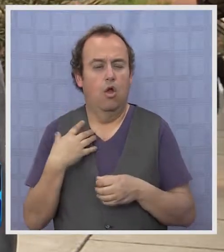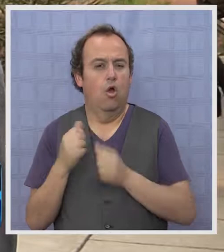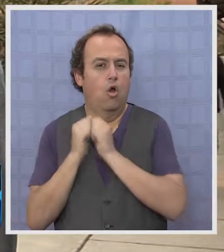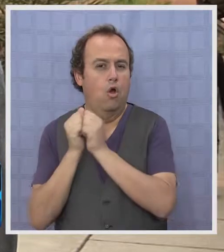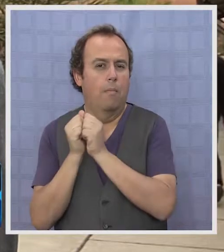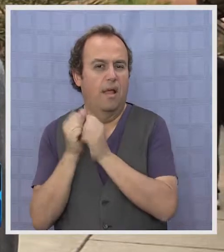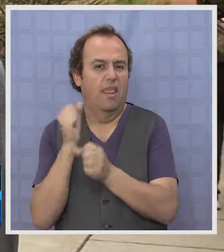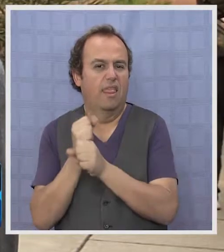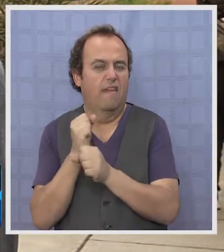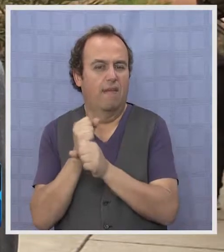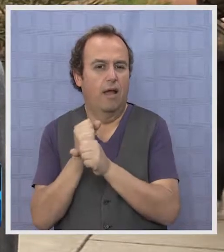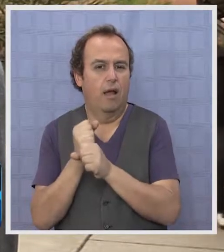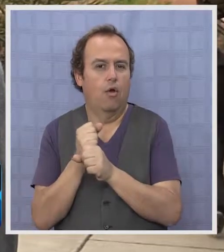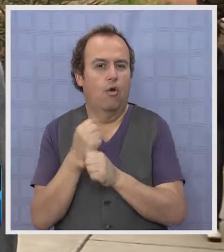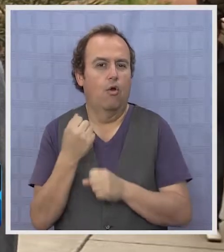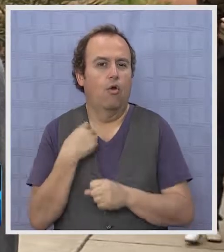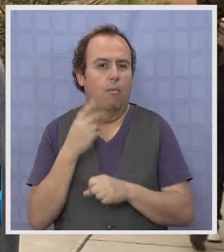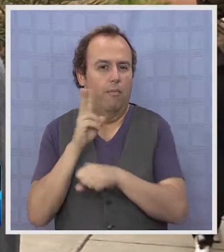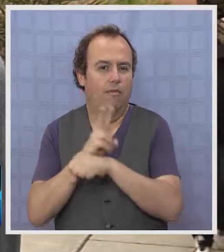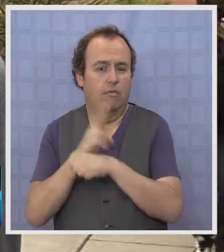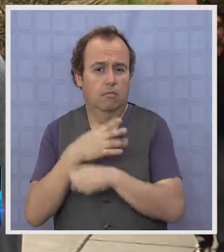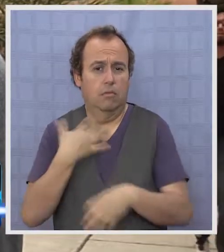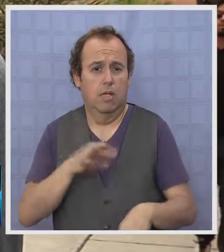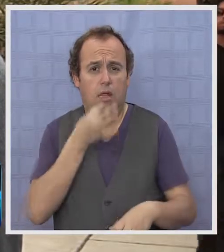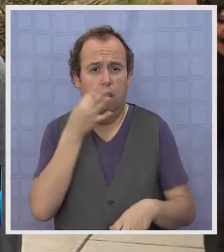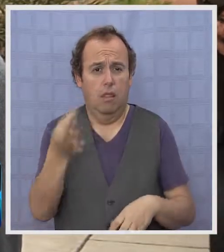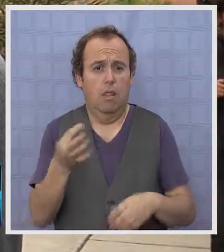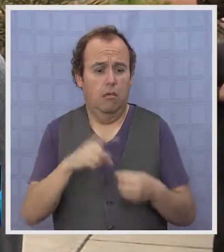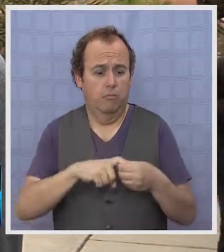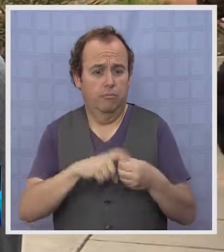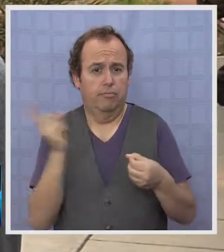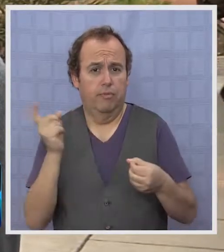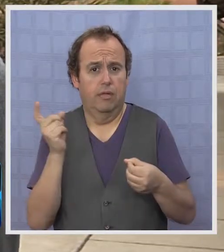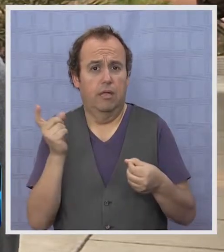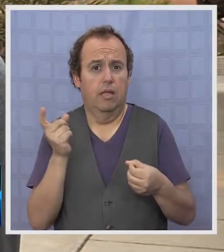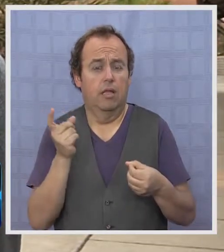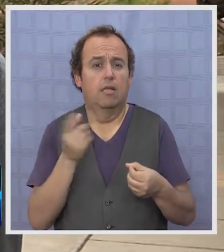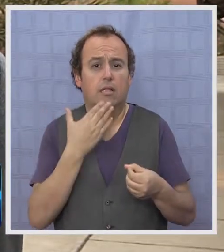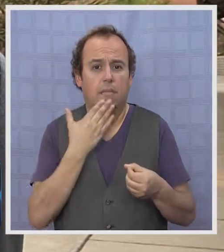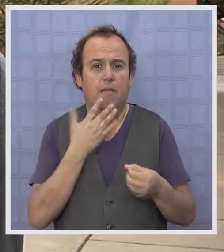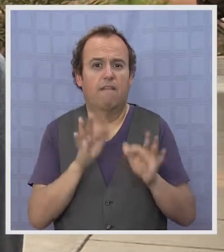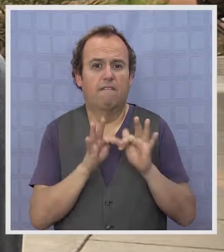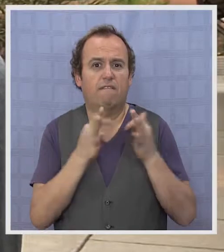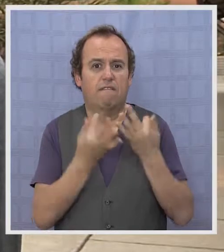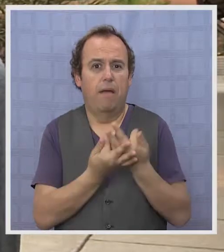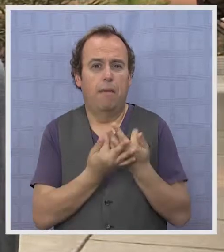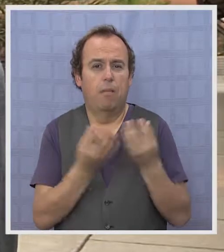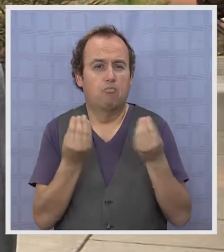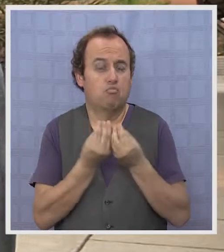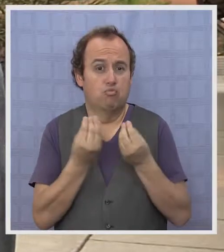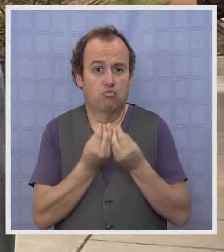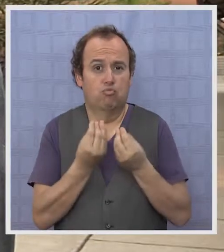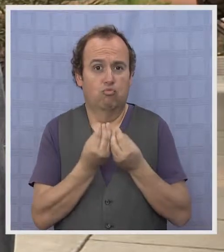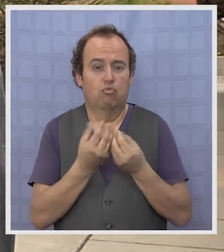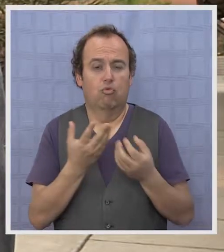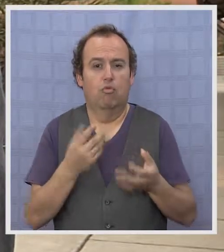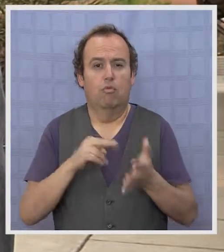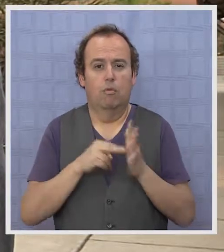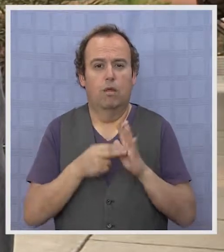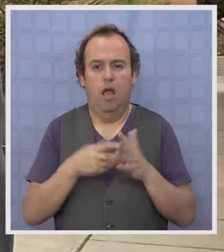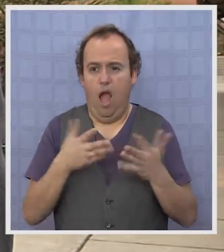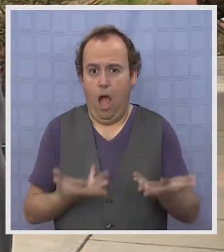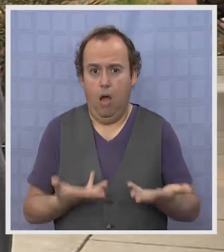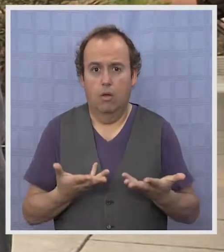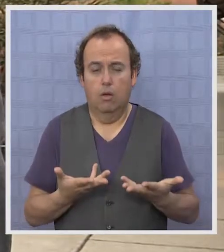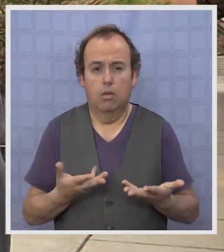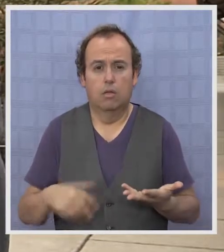pero yo le he dicho al rector que la desvinculación es a familias. Entonces son muchas las familias que en